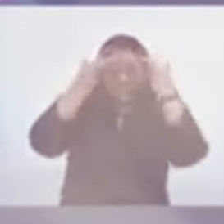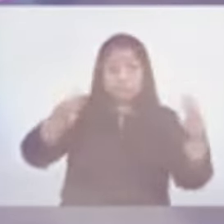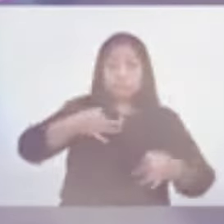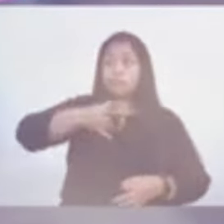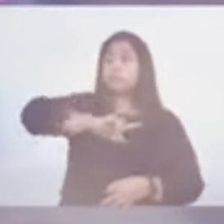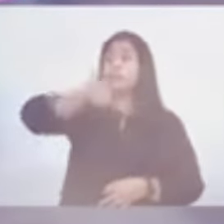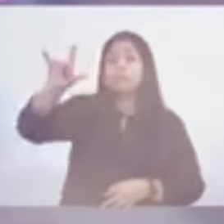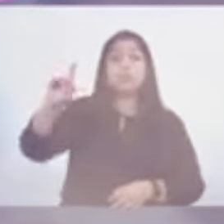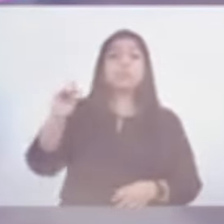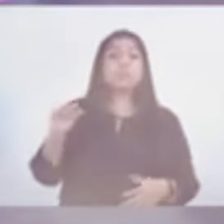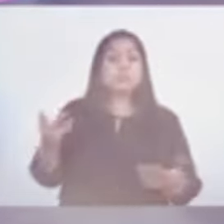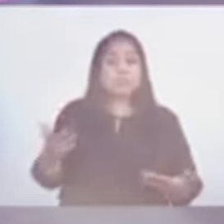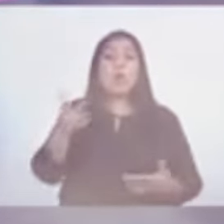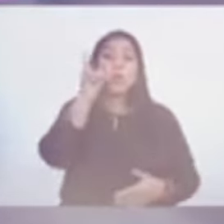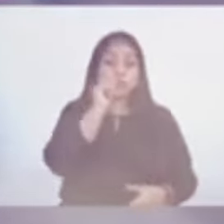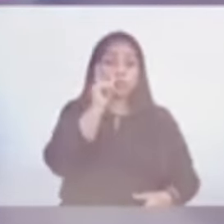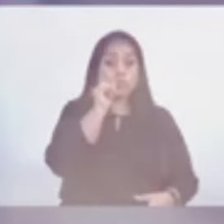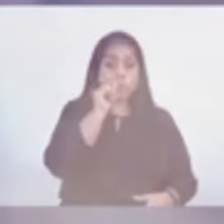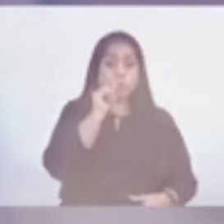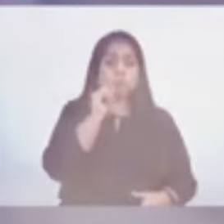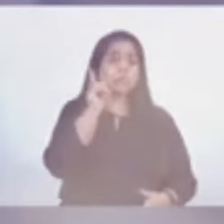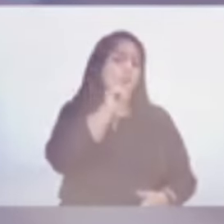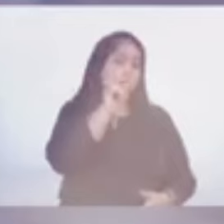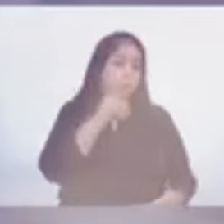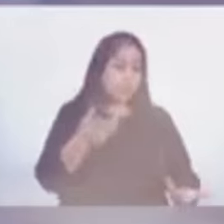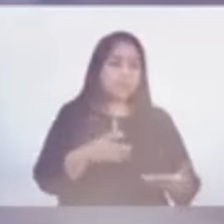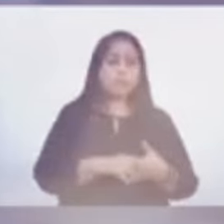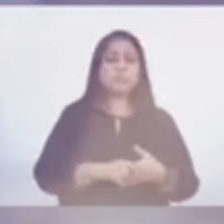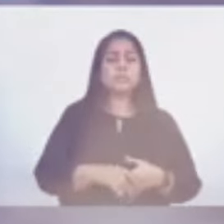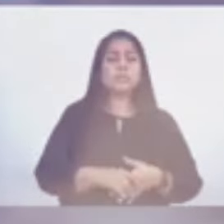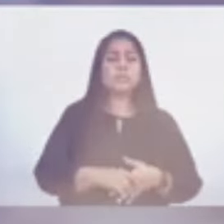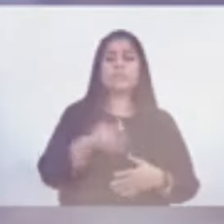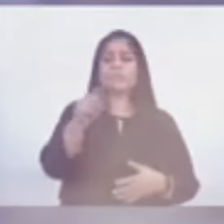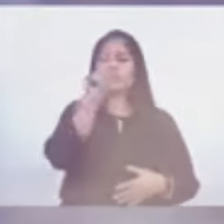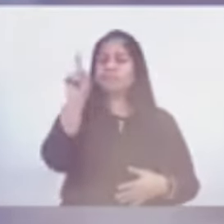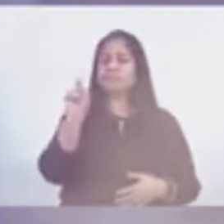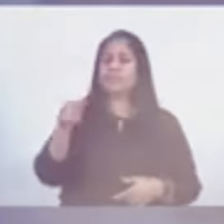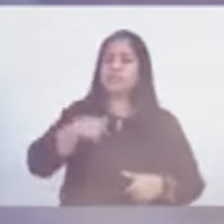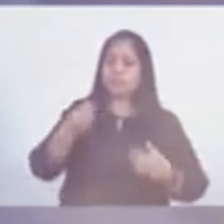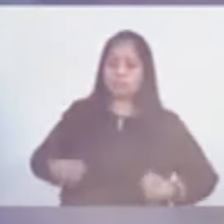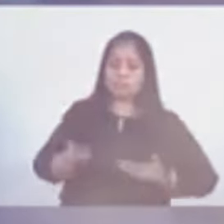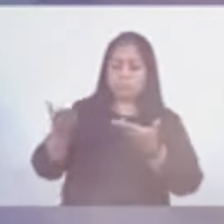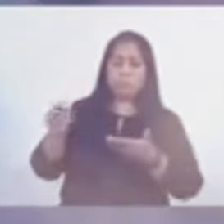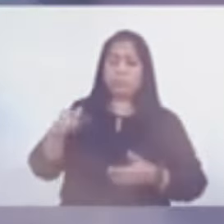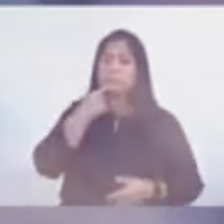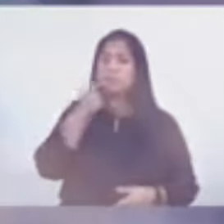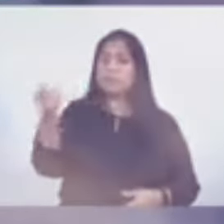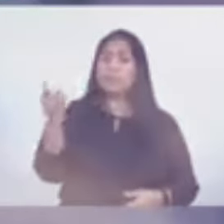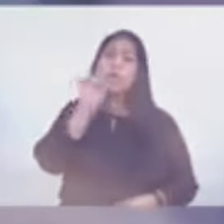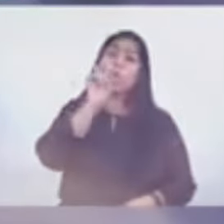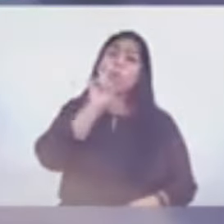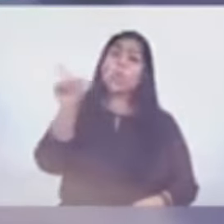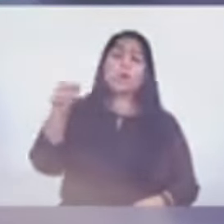país, a otro país, son hombres, son muchachos. ¿Qué les dice usted a esos jóvenes